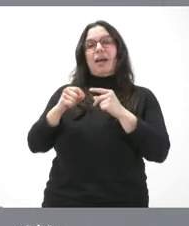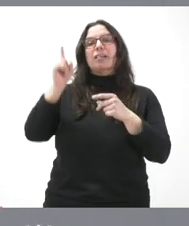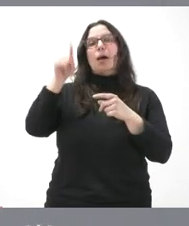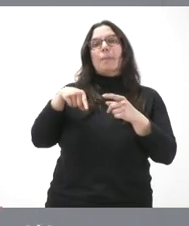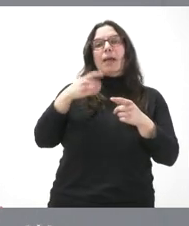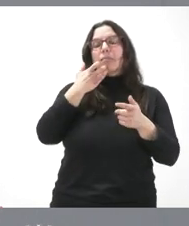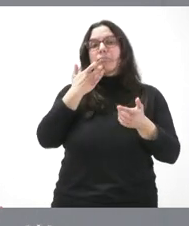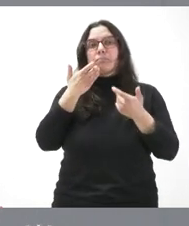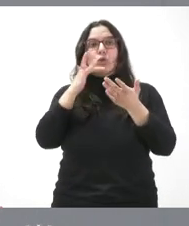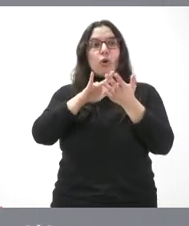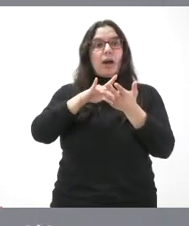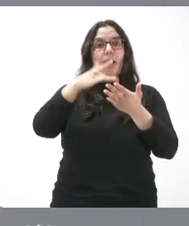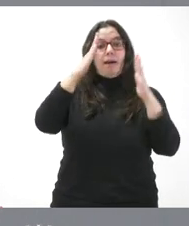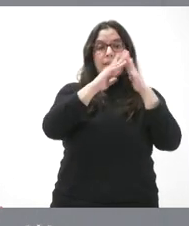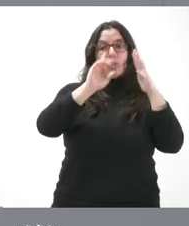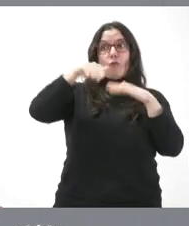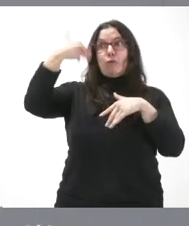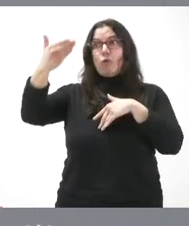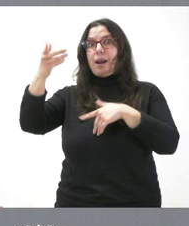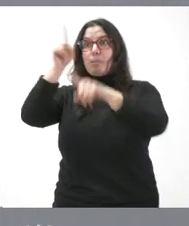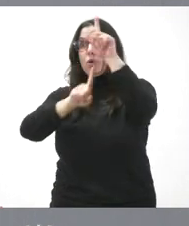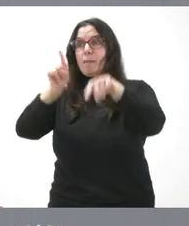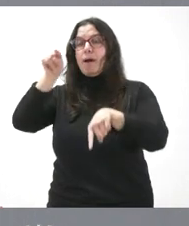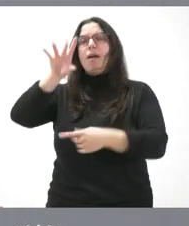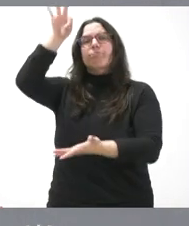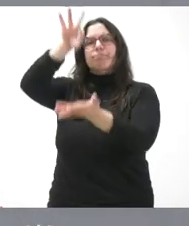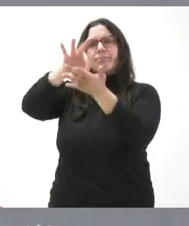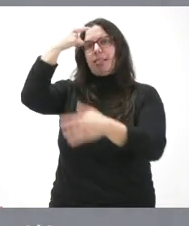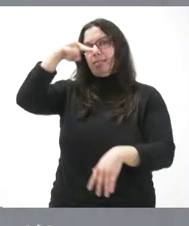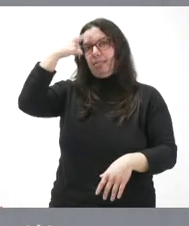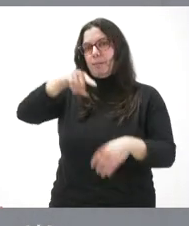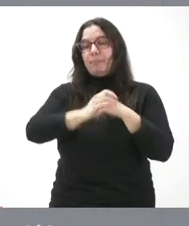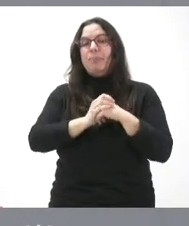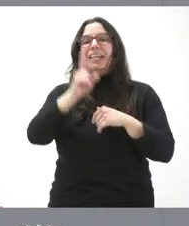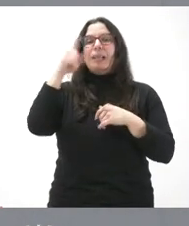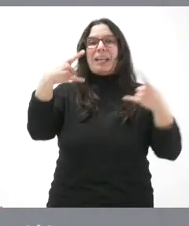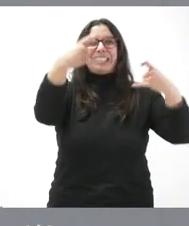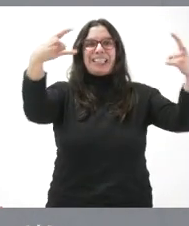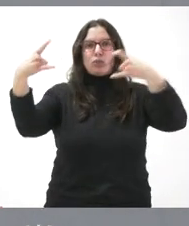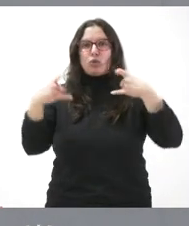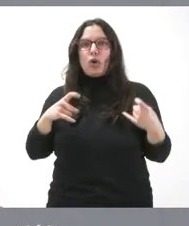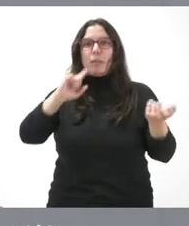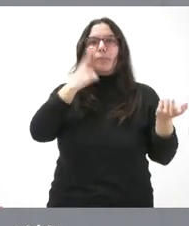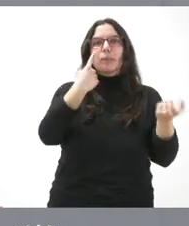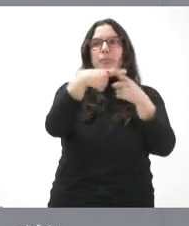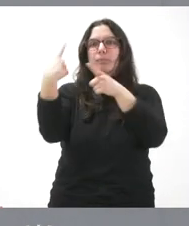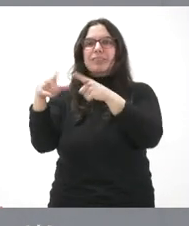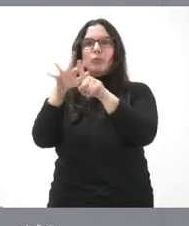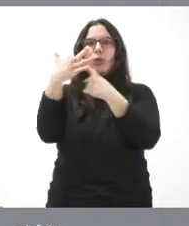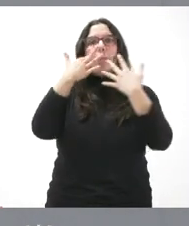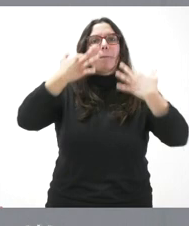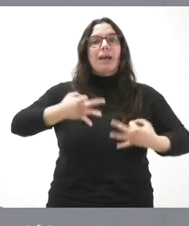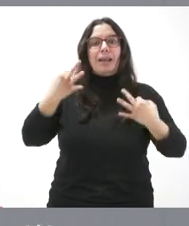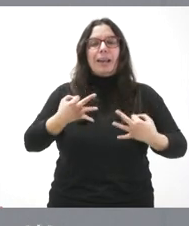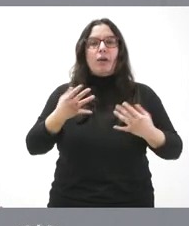contratiempo se produce fuera de la vivienda. Y, asimismo, integra una serie de sensores y dispositivos para detectar situaciones de riesgo y